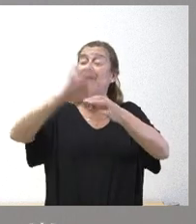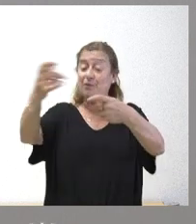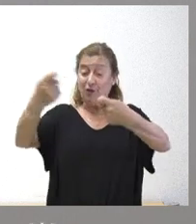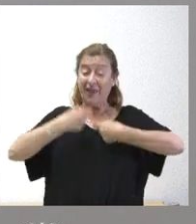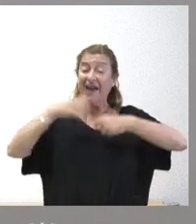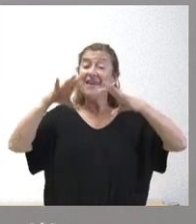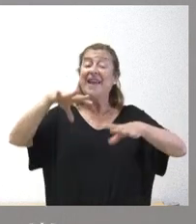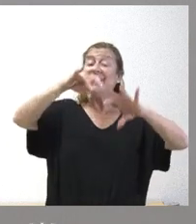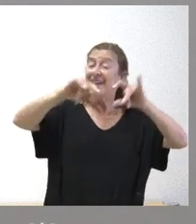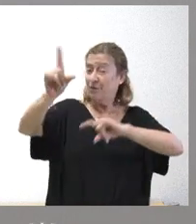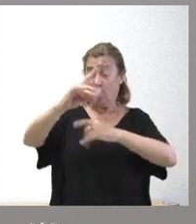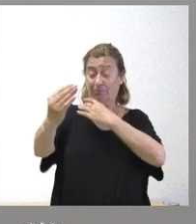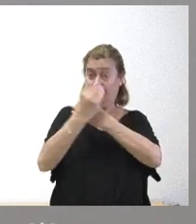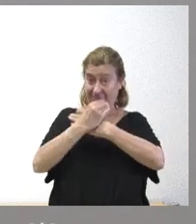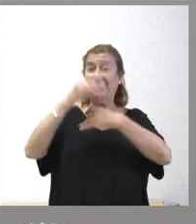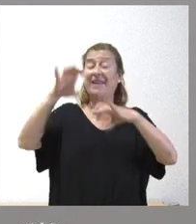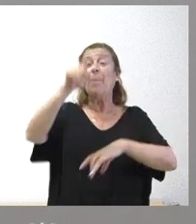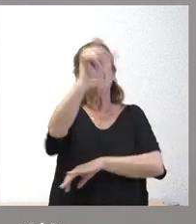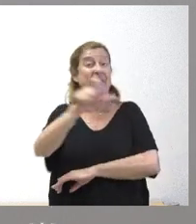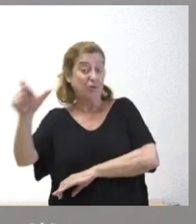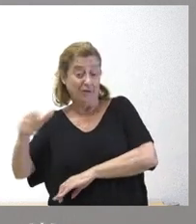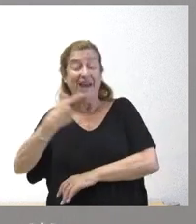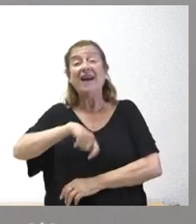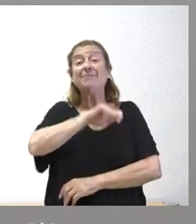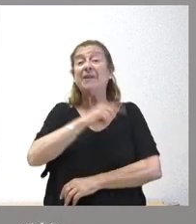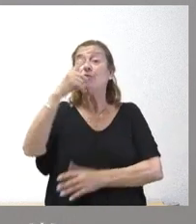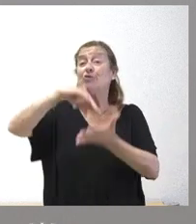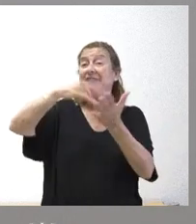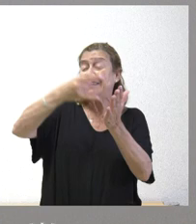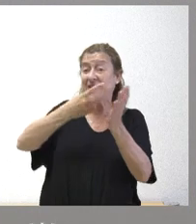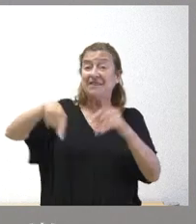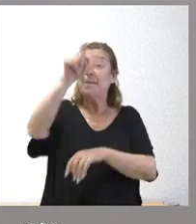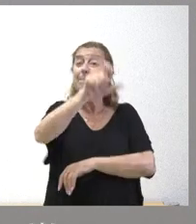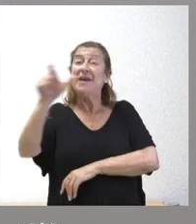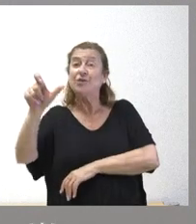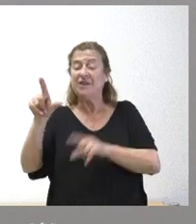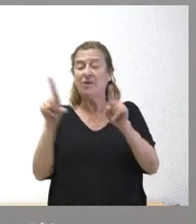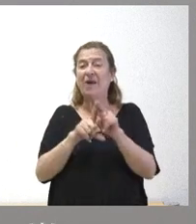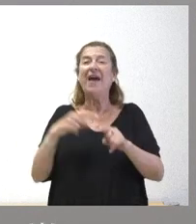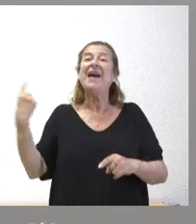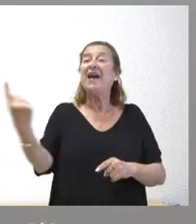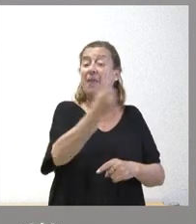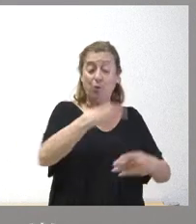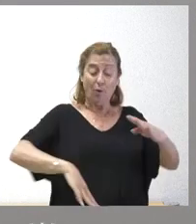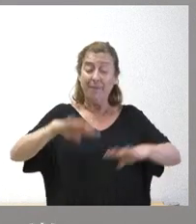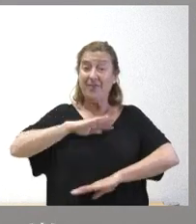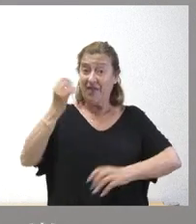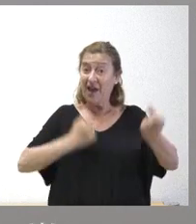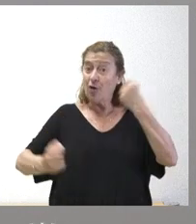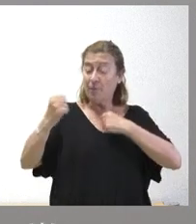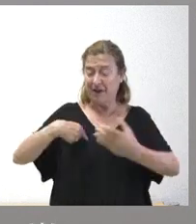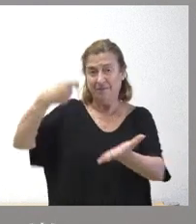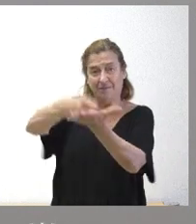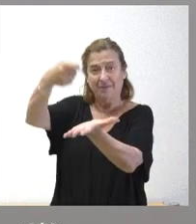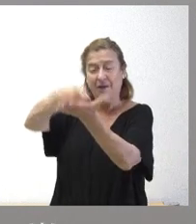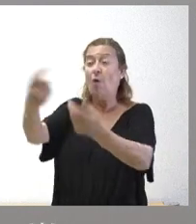y en España hay un sistema por el cual las personas contribuyen en función de su capacidad económica y reciben